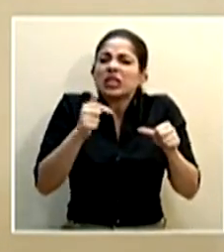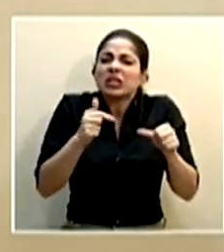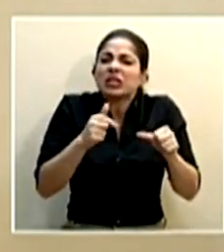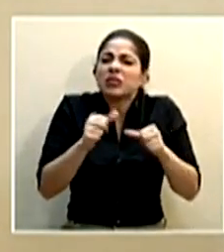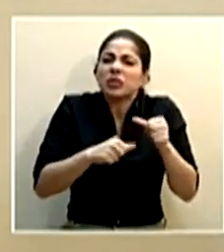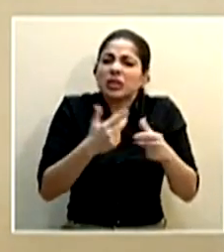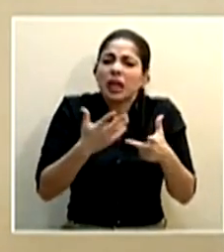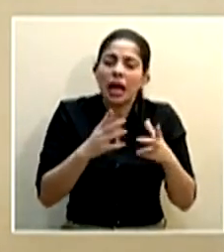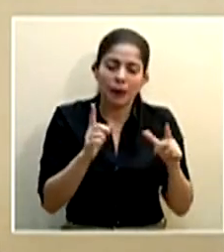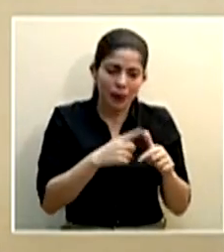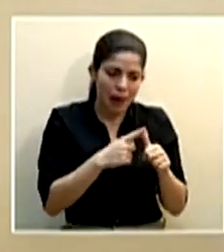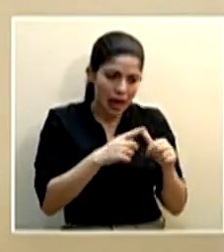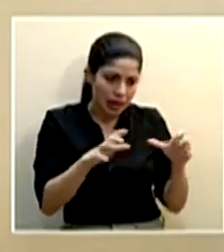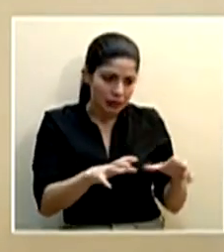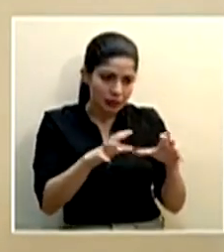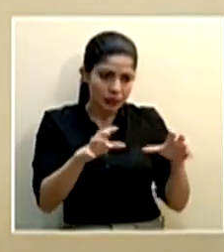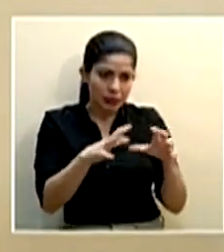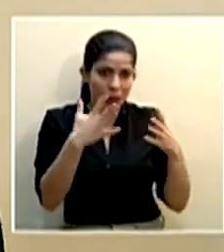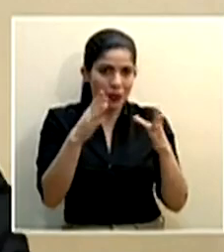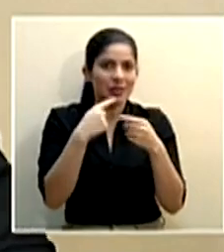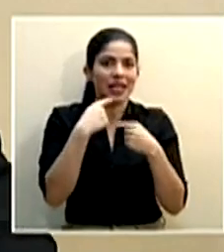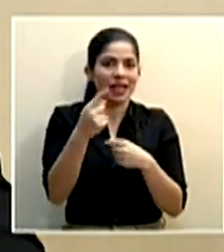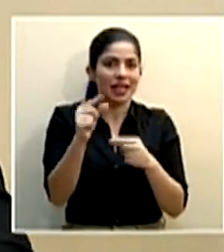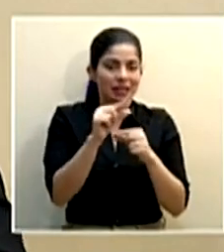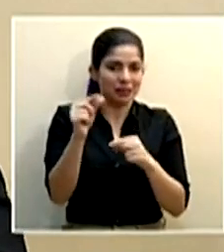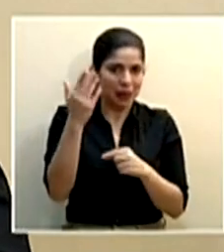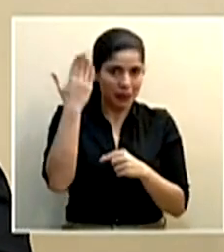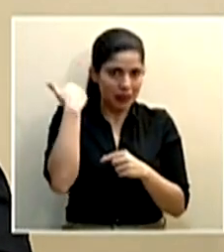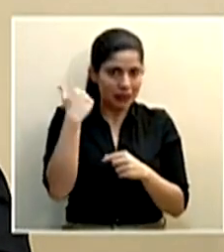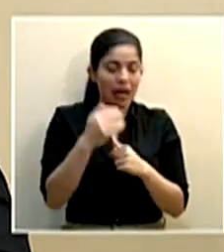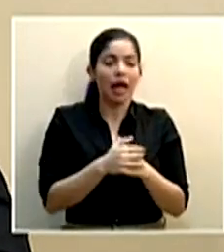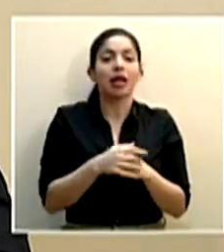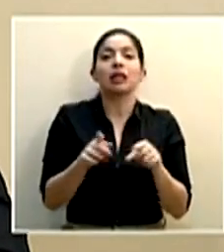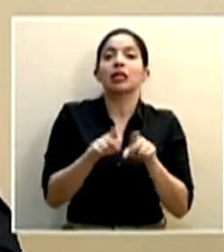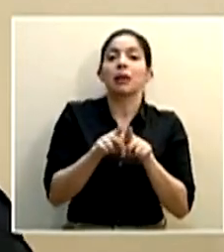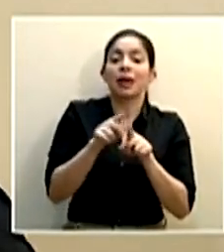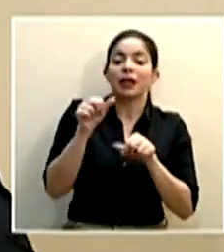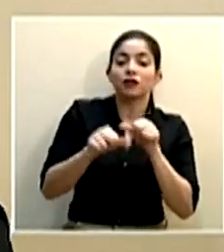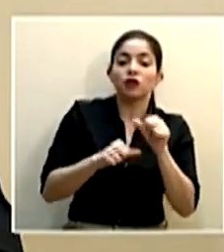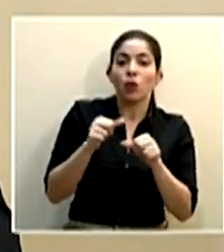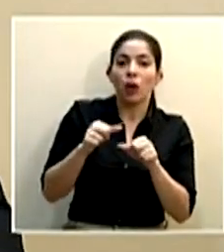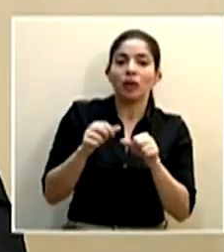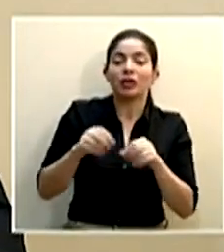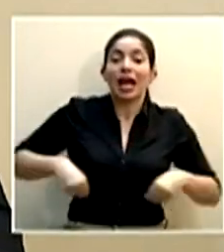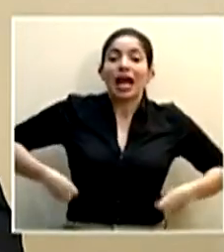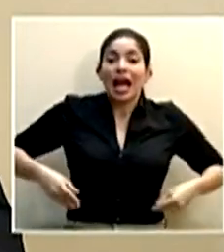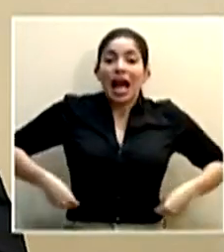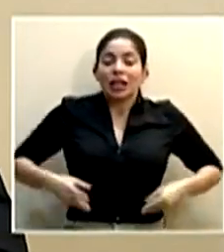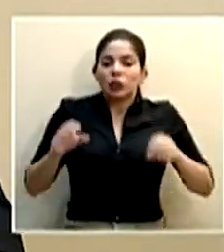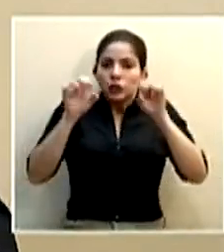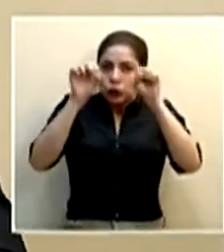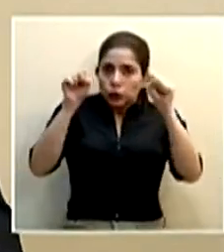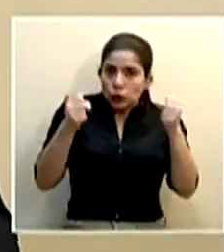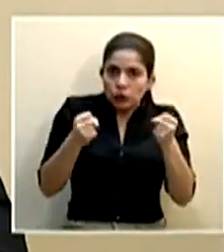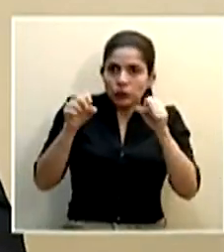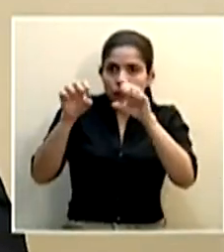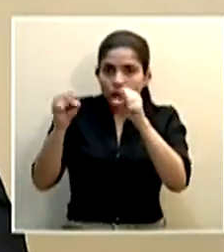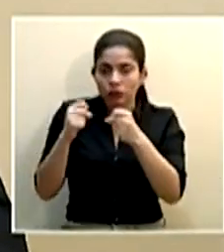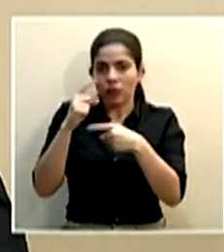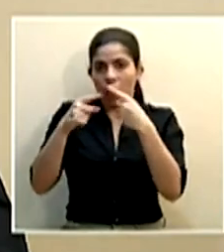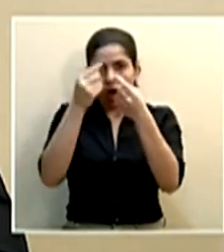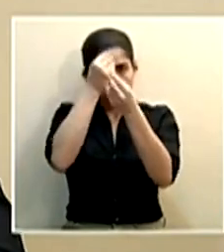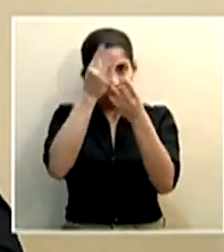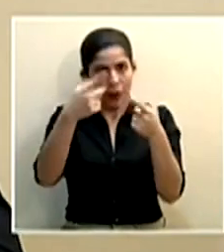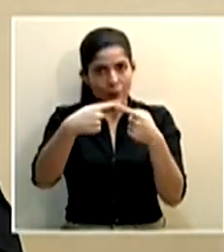Esfuerzos de reactivación, como los que anunciamos la semana anterior. Llevaremos adelante esfuerzos de recorte del gasto público, que estaremos anunciando